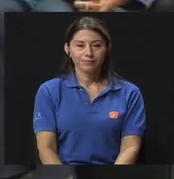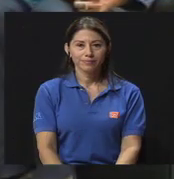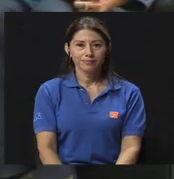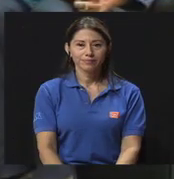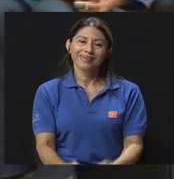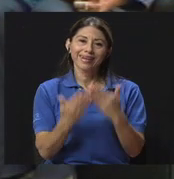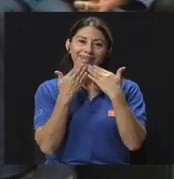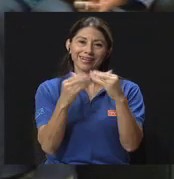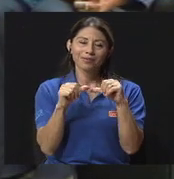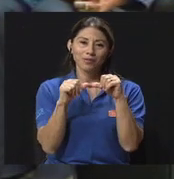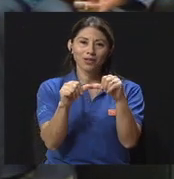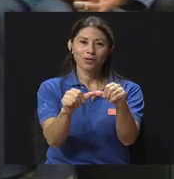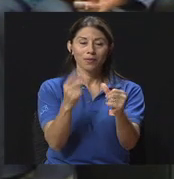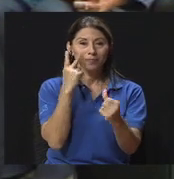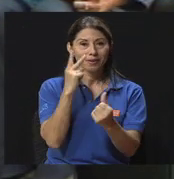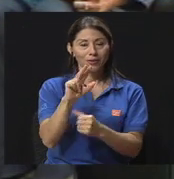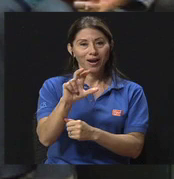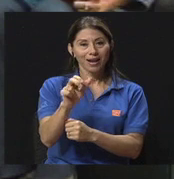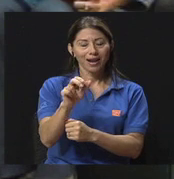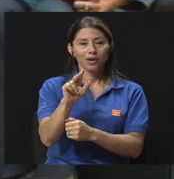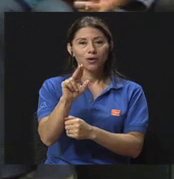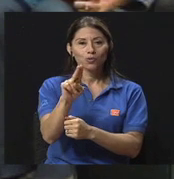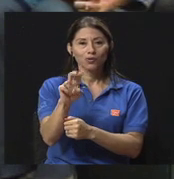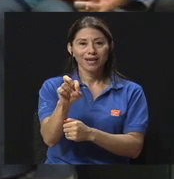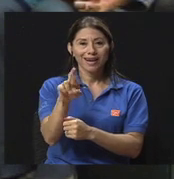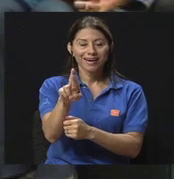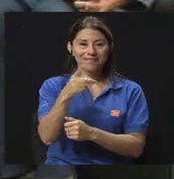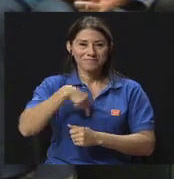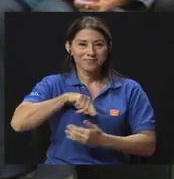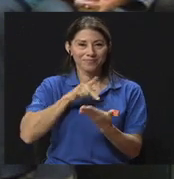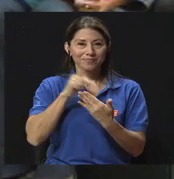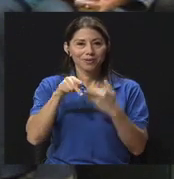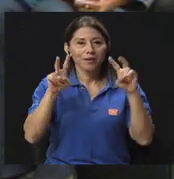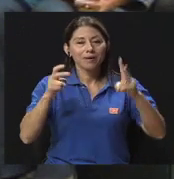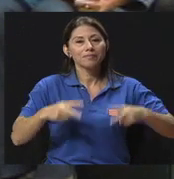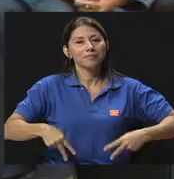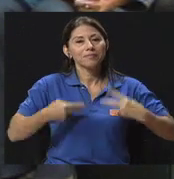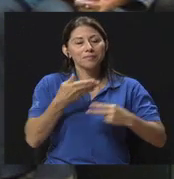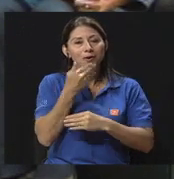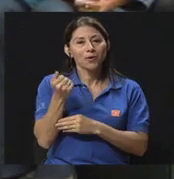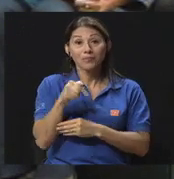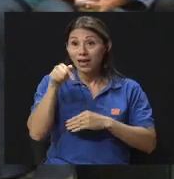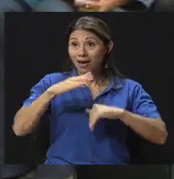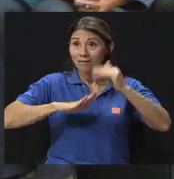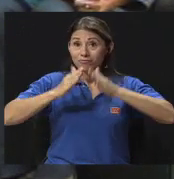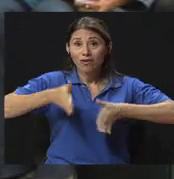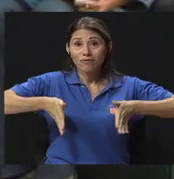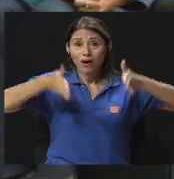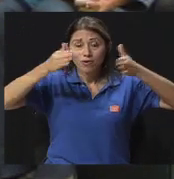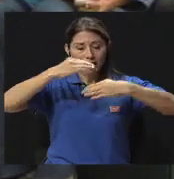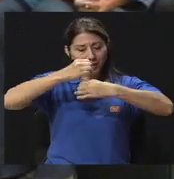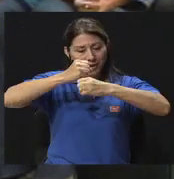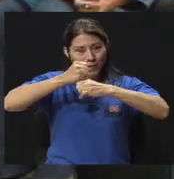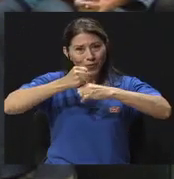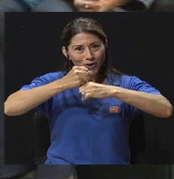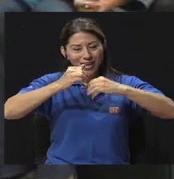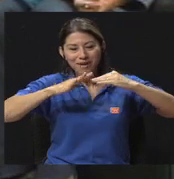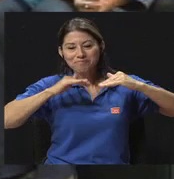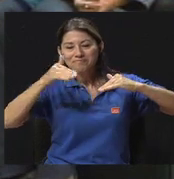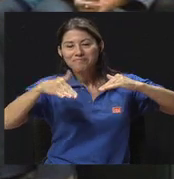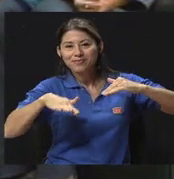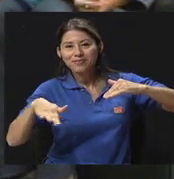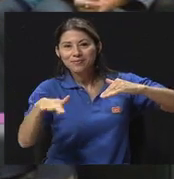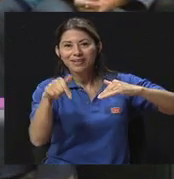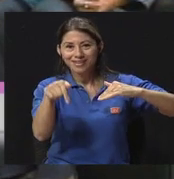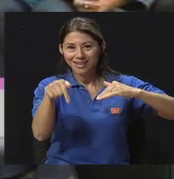Gracias por continuar en sintonía de su canal UCR. Somos Vivir Mejor. Estamos aquí desde la Facultad de Microbiología, las afueras de la Facultad de